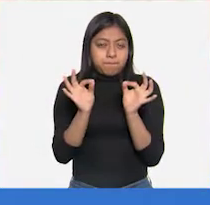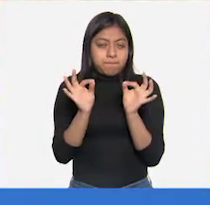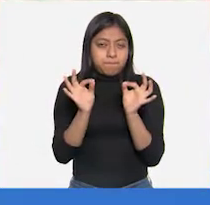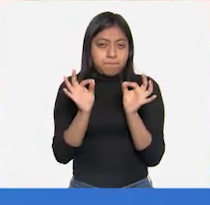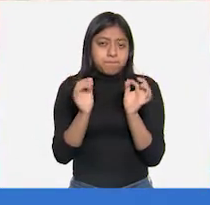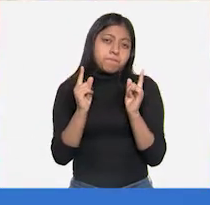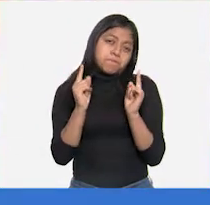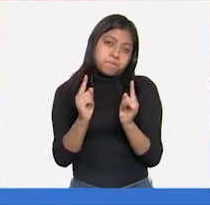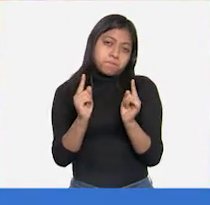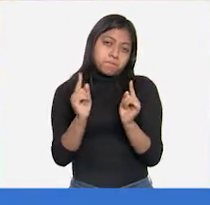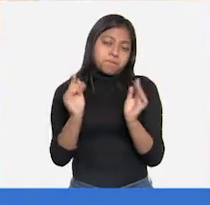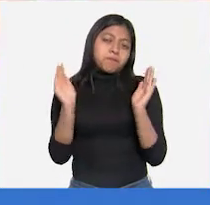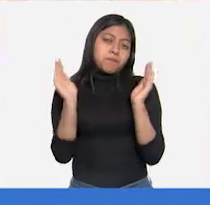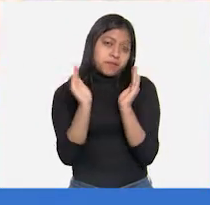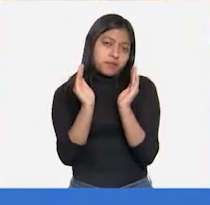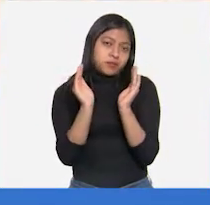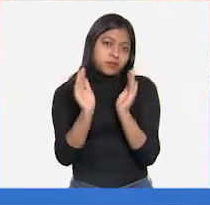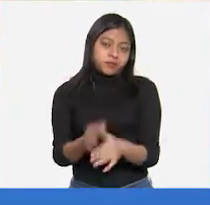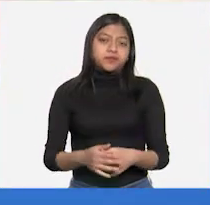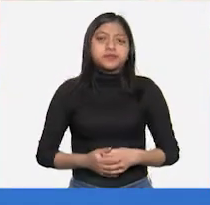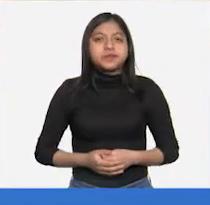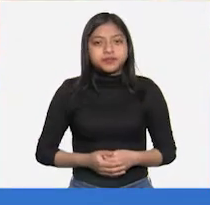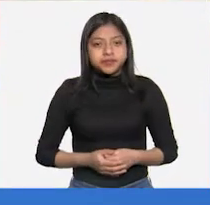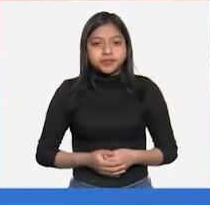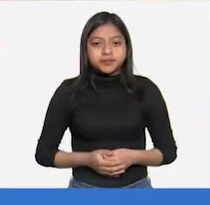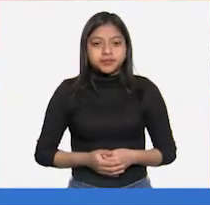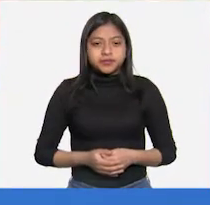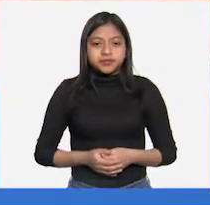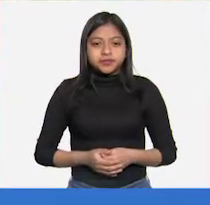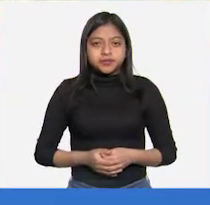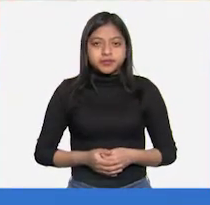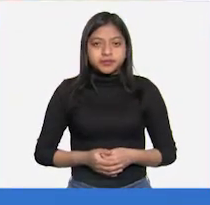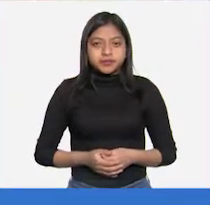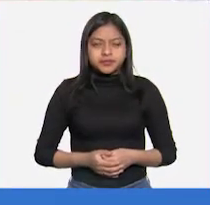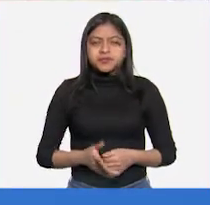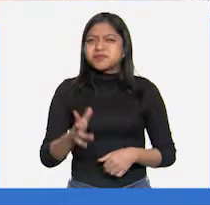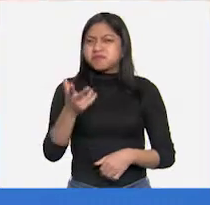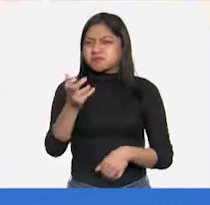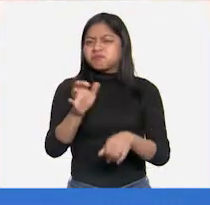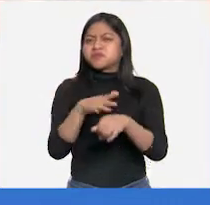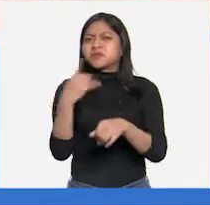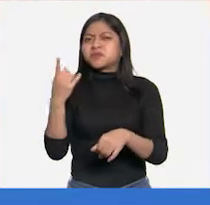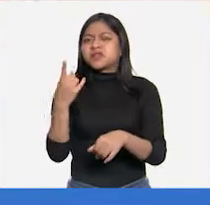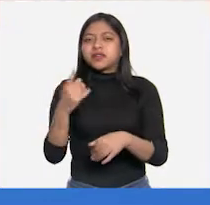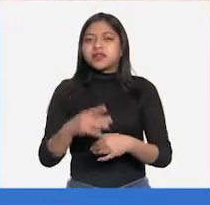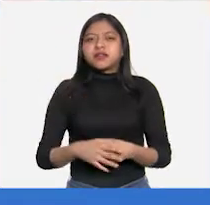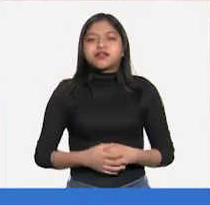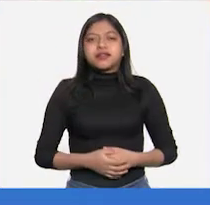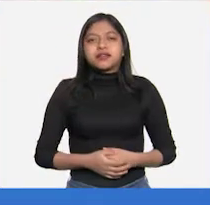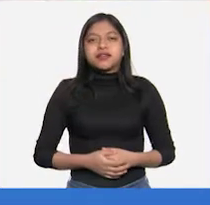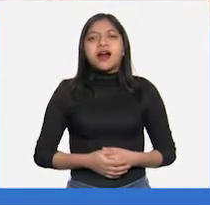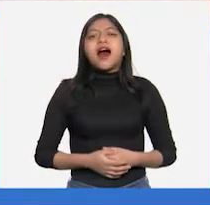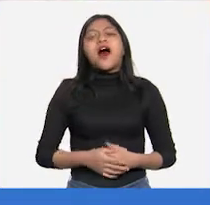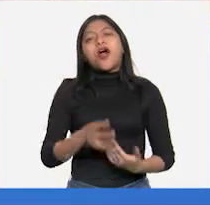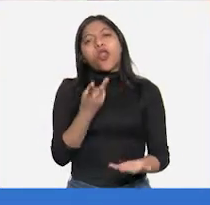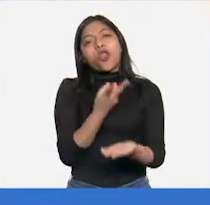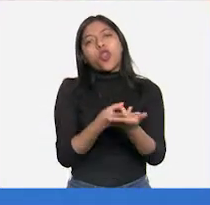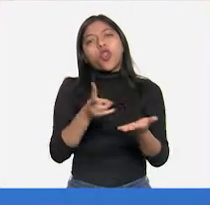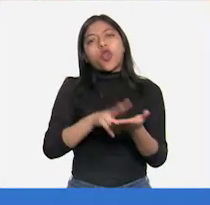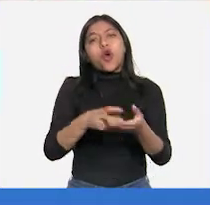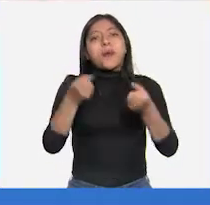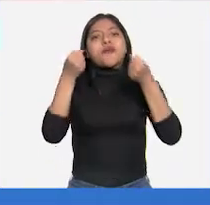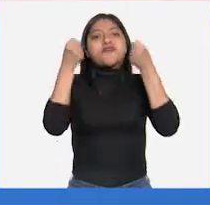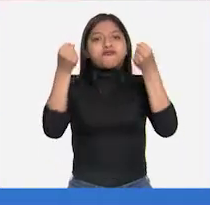Se estira menos. Exactamente. ¿Y esto por qué? ¿Por qué sucede? Por la fuerza y el peso.